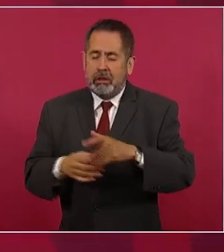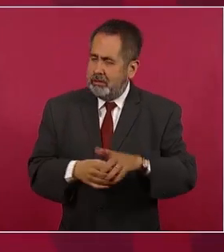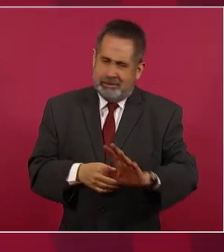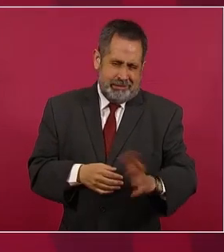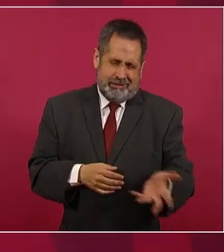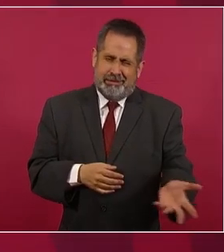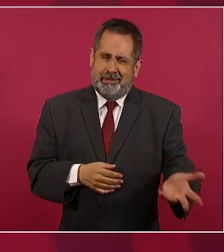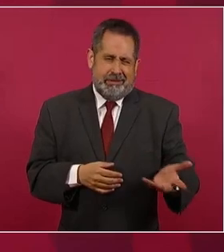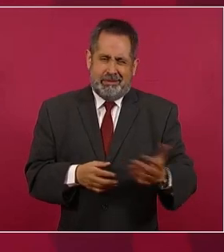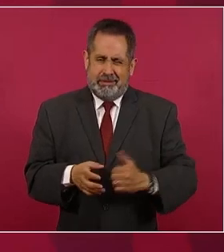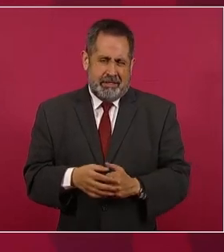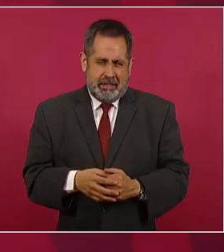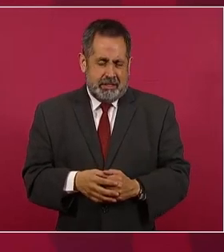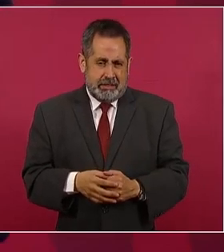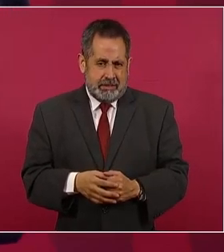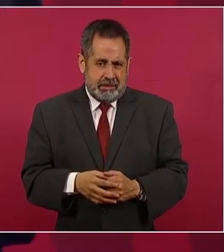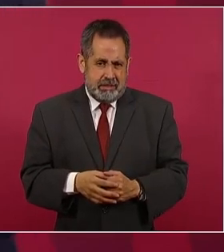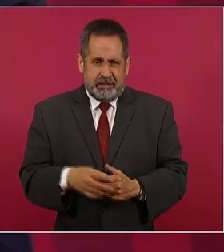diciendo